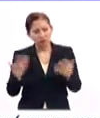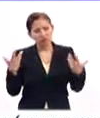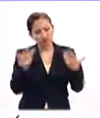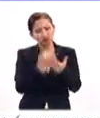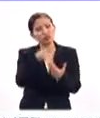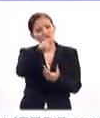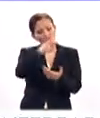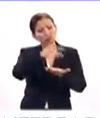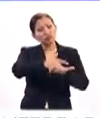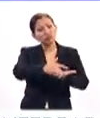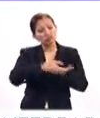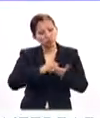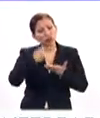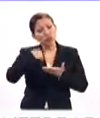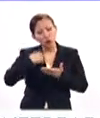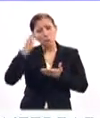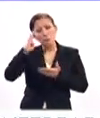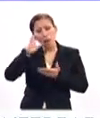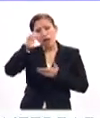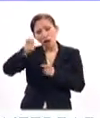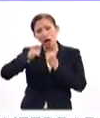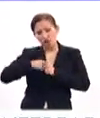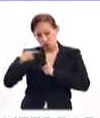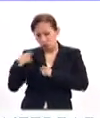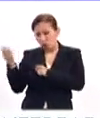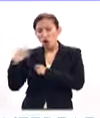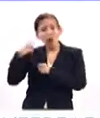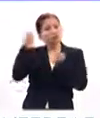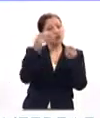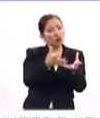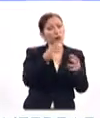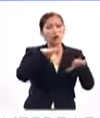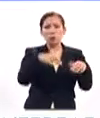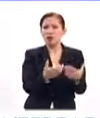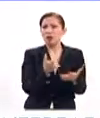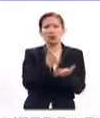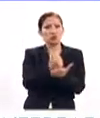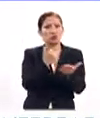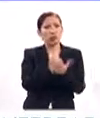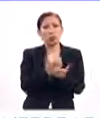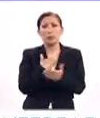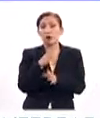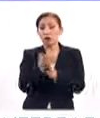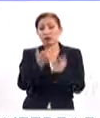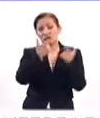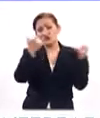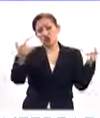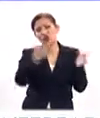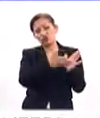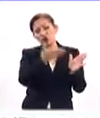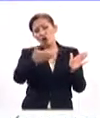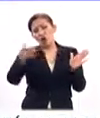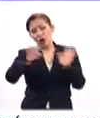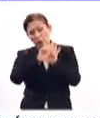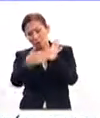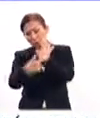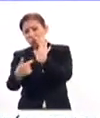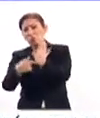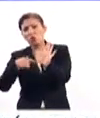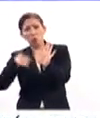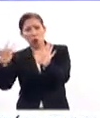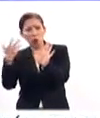decirles, si ustedes me ayudan a tener esta beca, yo le voy a regresar mucho a mi comunidad, porque hay una trayectoria, pues, de ejemplos que